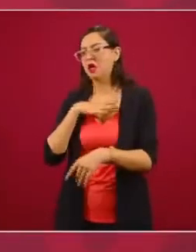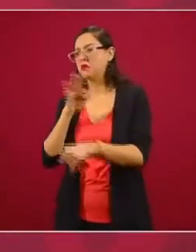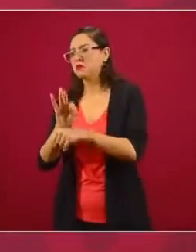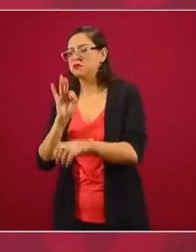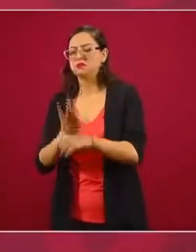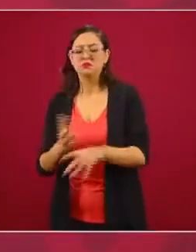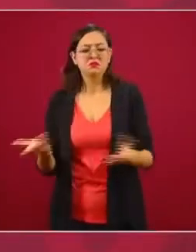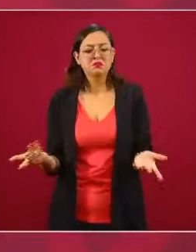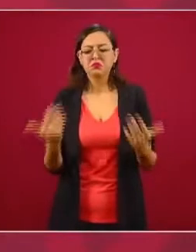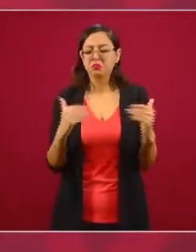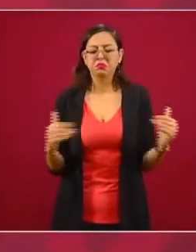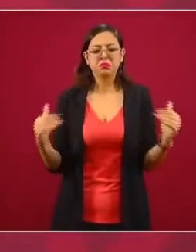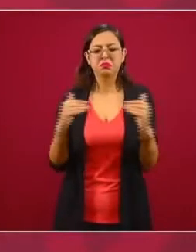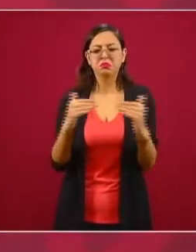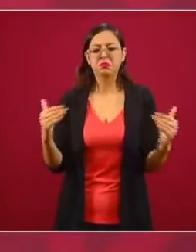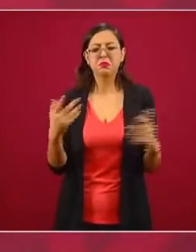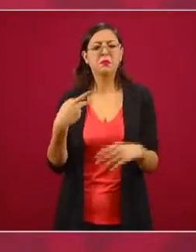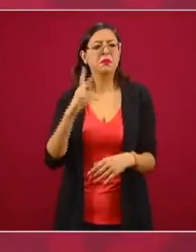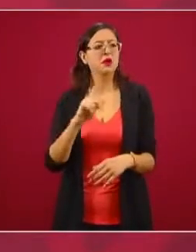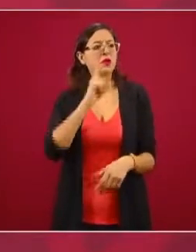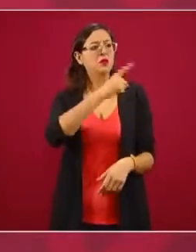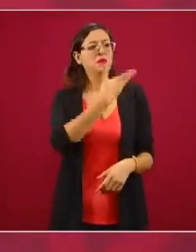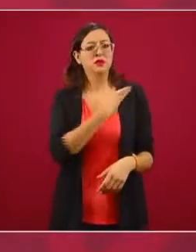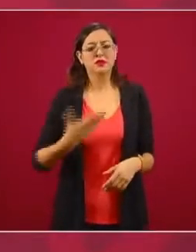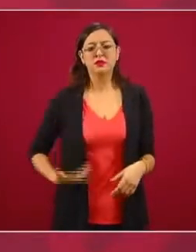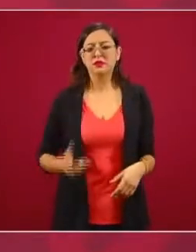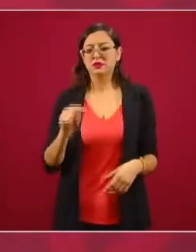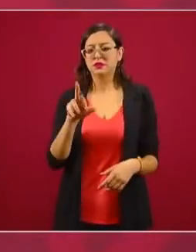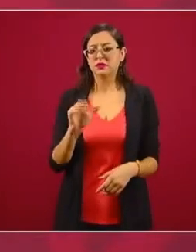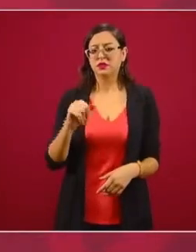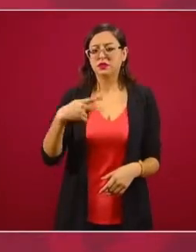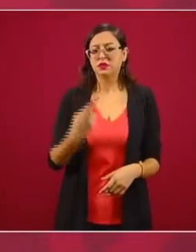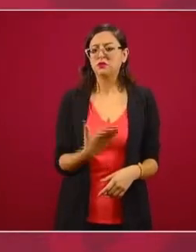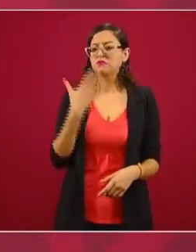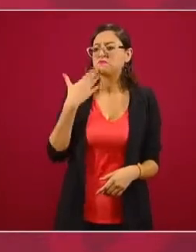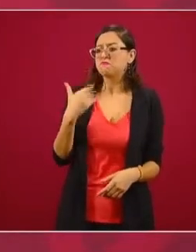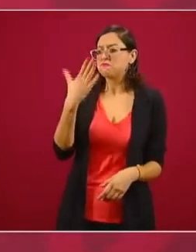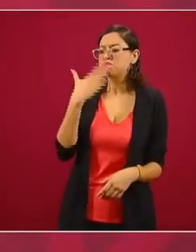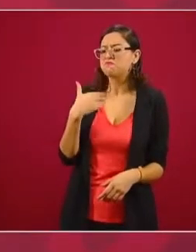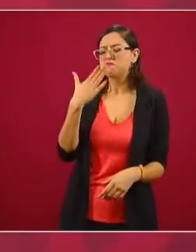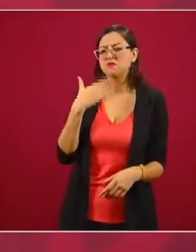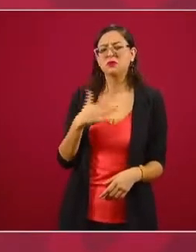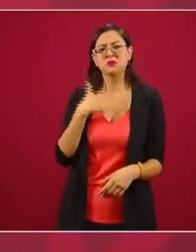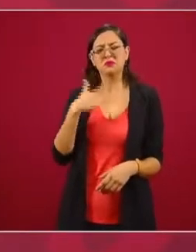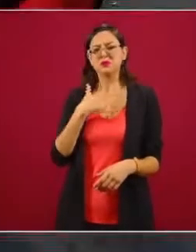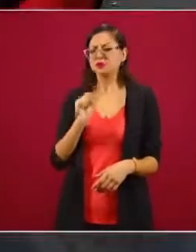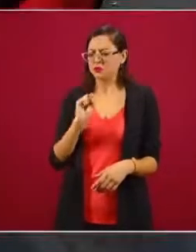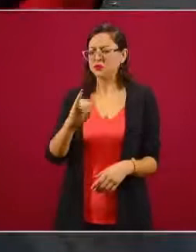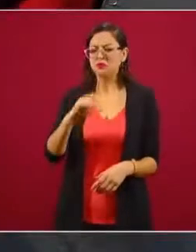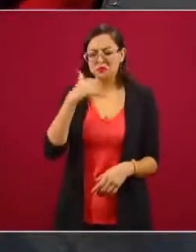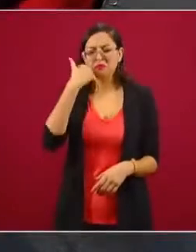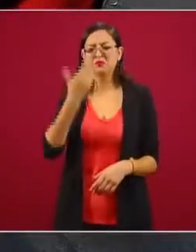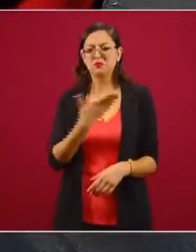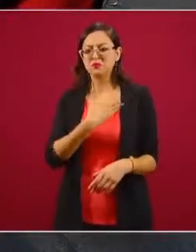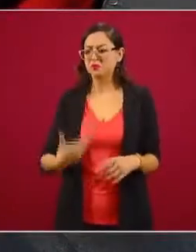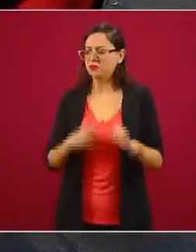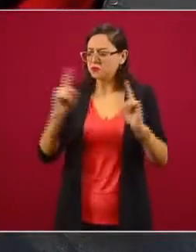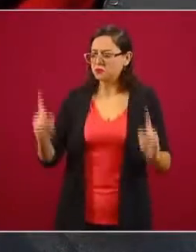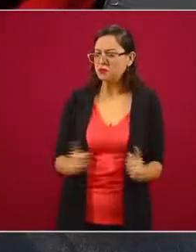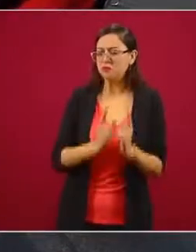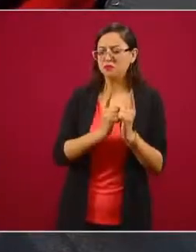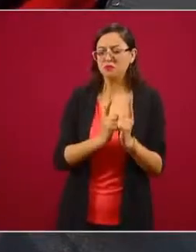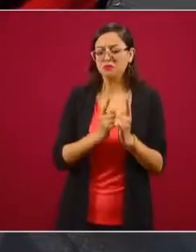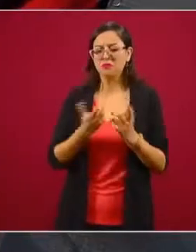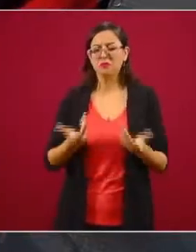plantea que quiere tener el encuentro con